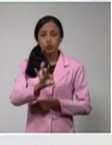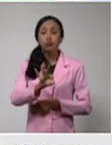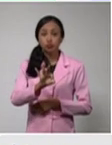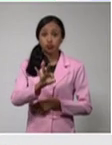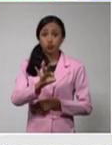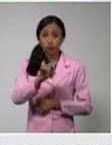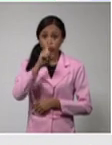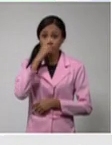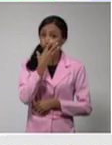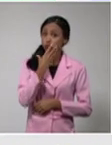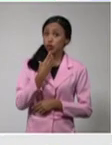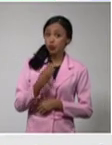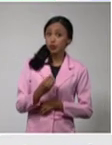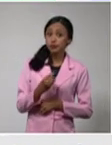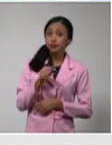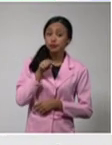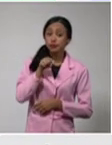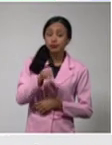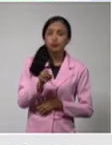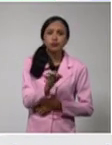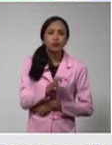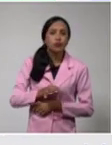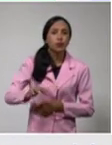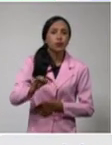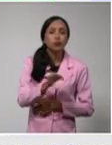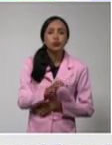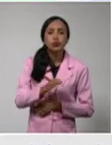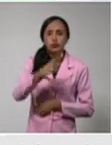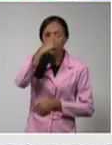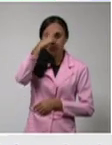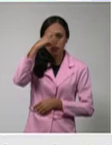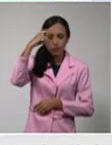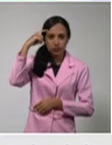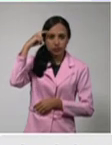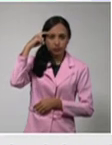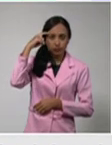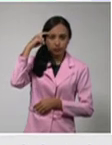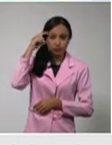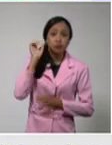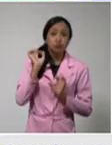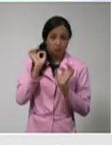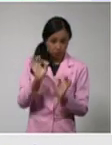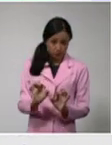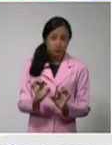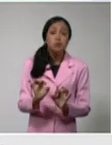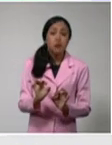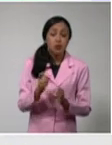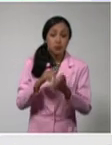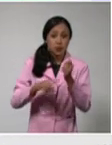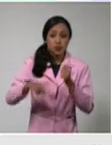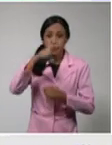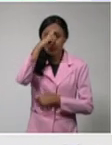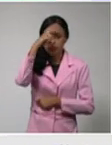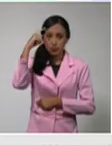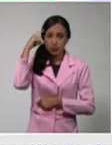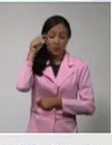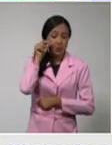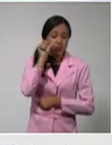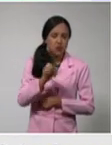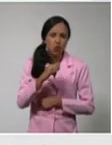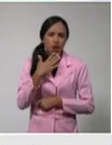del municipio de Santiespíritus en esta provincia, contacto de un caso positivo